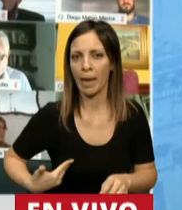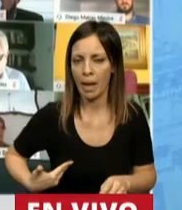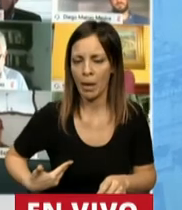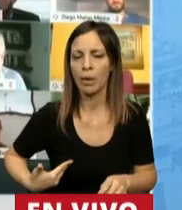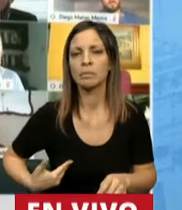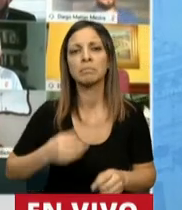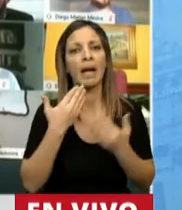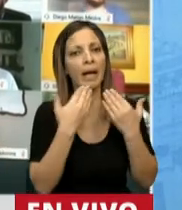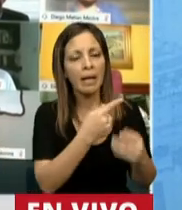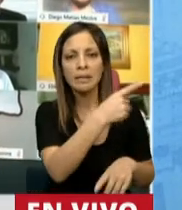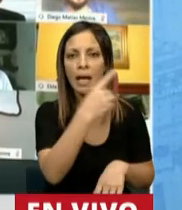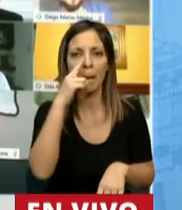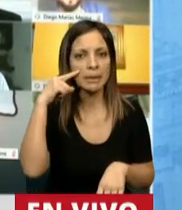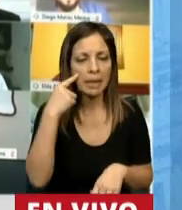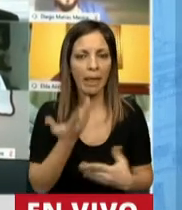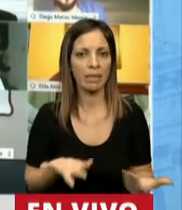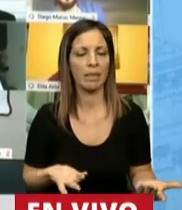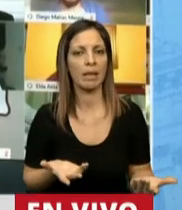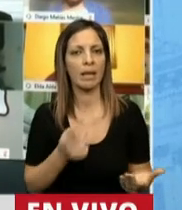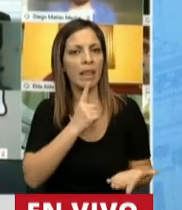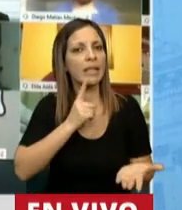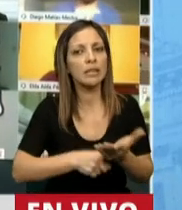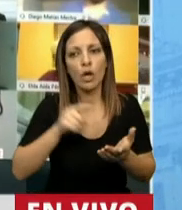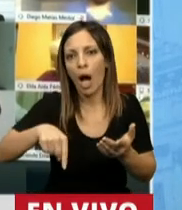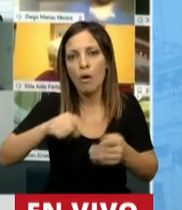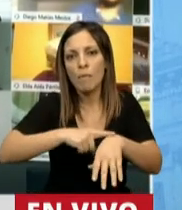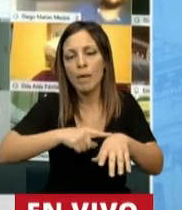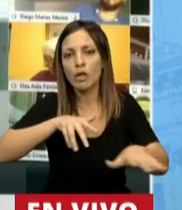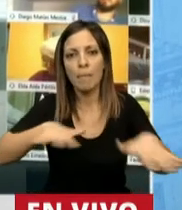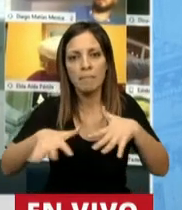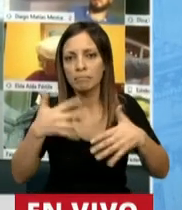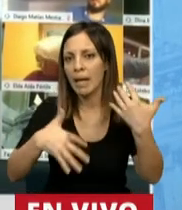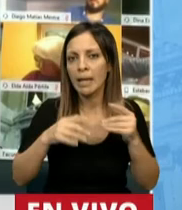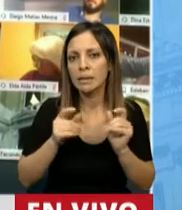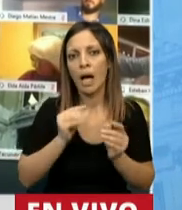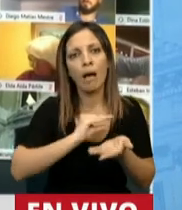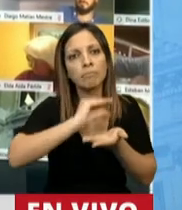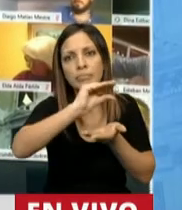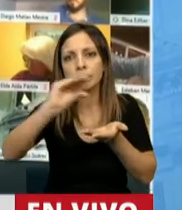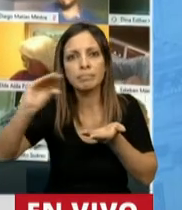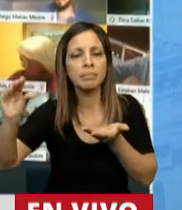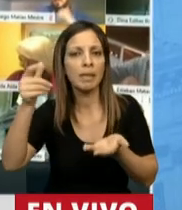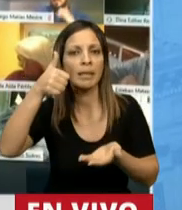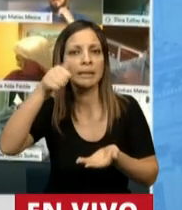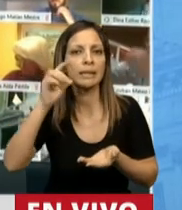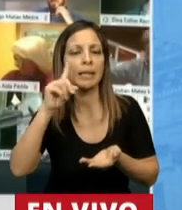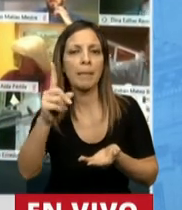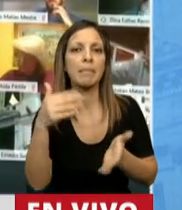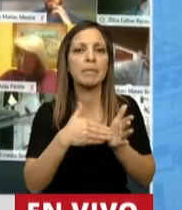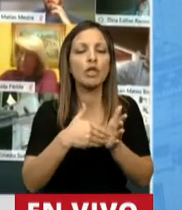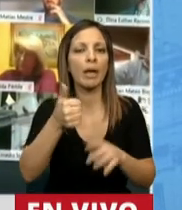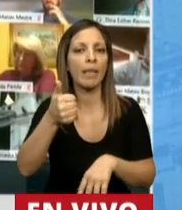de nuestro presidente, que decidió en el marco de esta emergencia poner a disposición de las provincias 60.000 millones de pesos